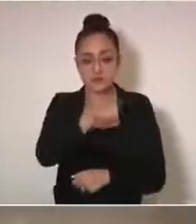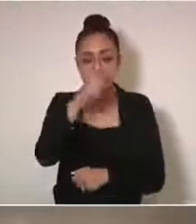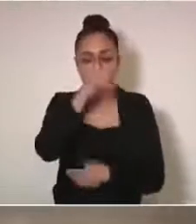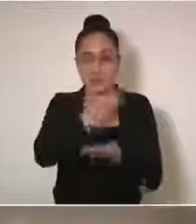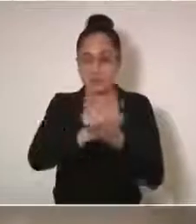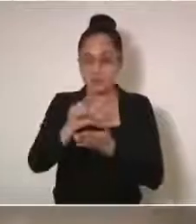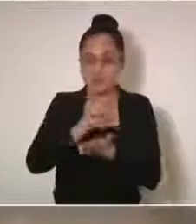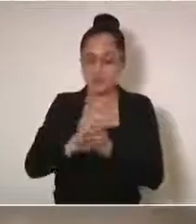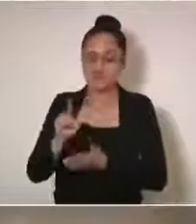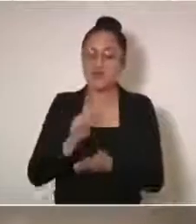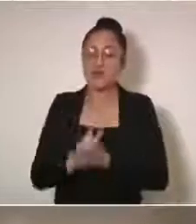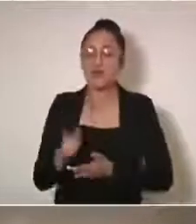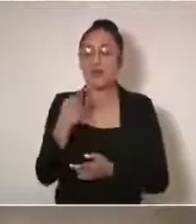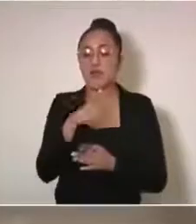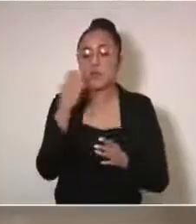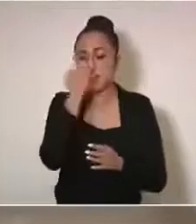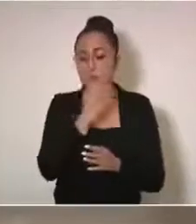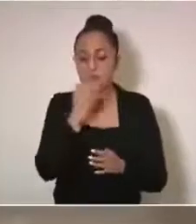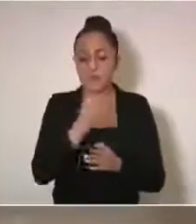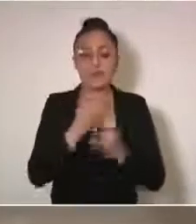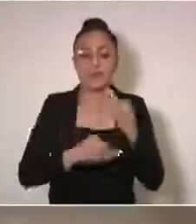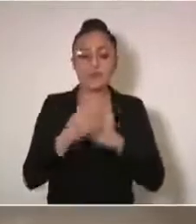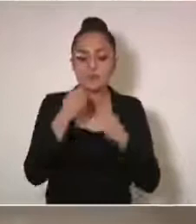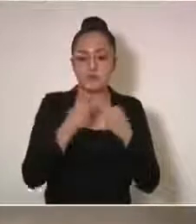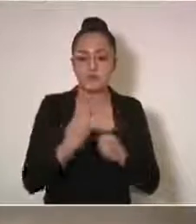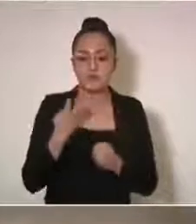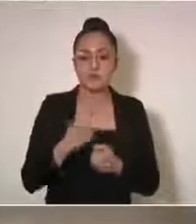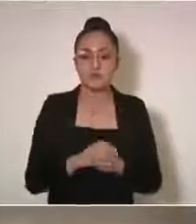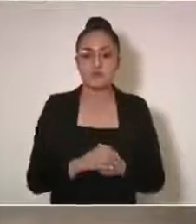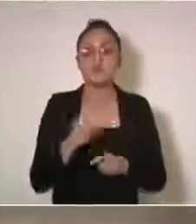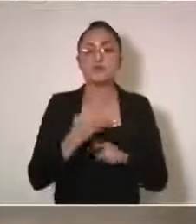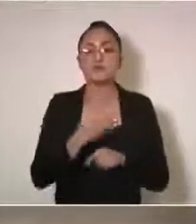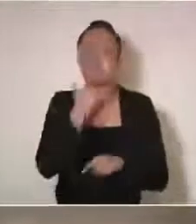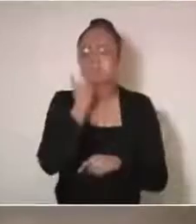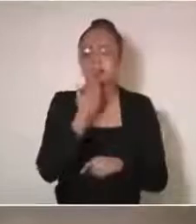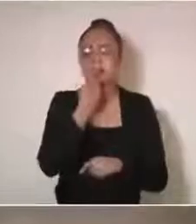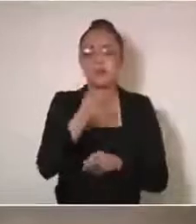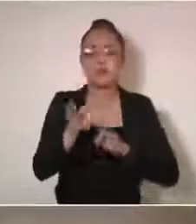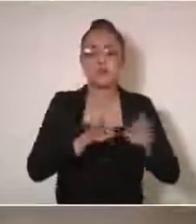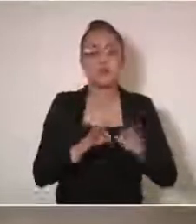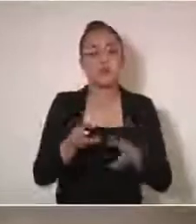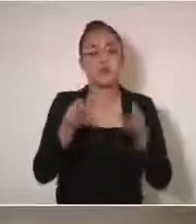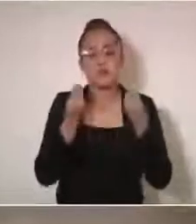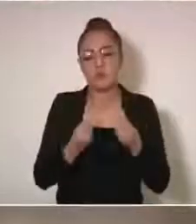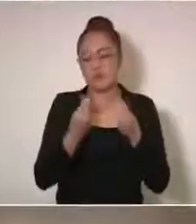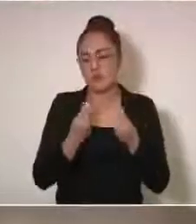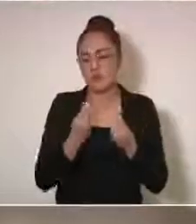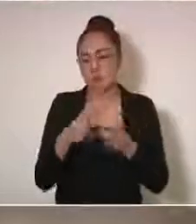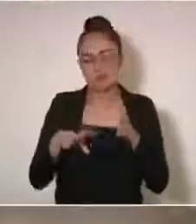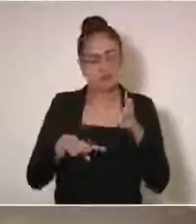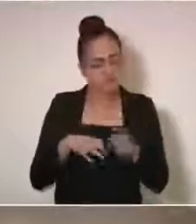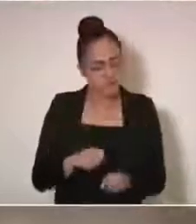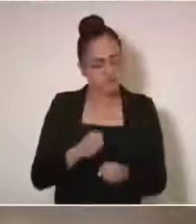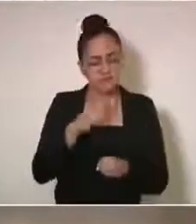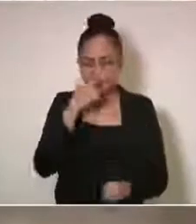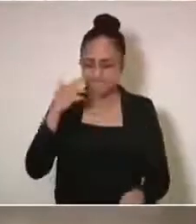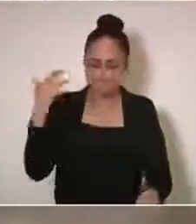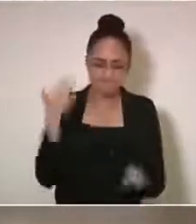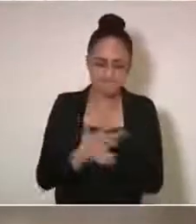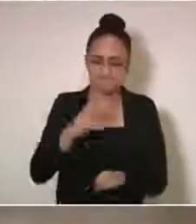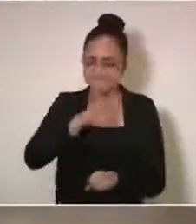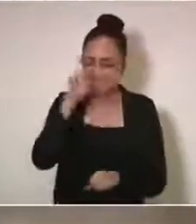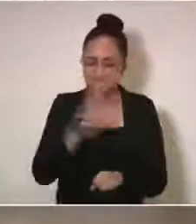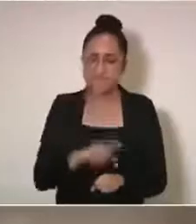Y todos los protocolos de seguridad, quiero decirles que se ha trabajado muy fuerte, de forma muy responsable,